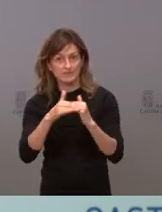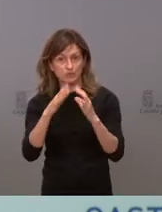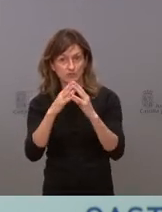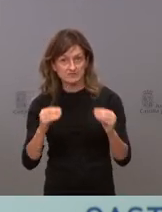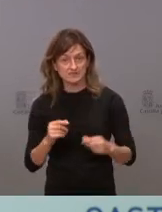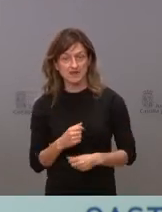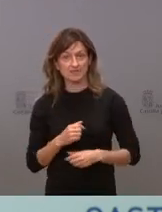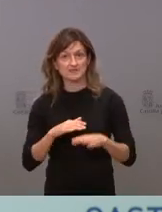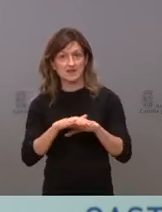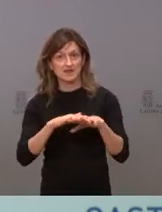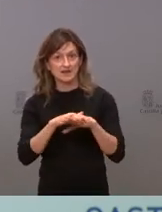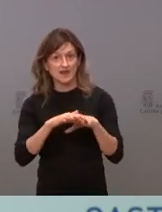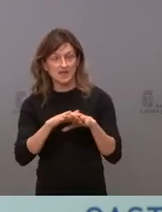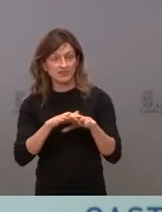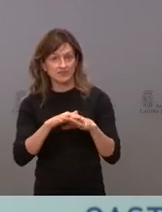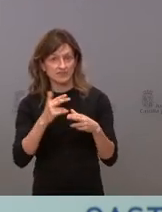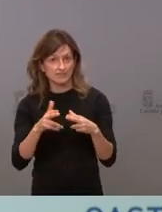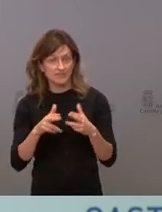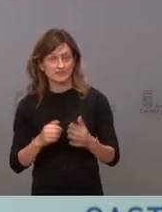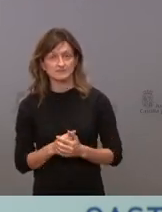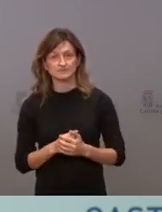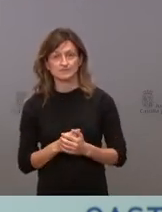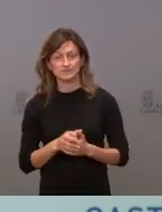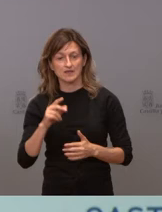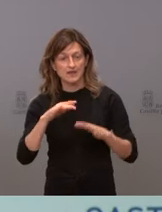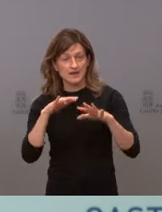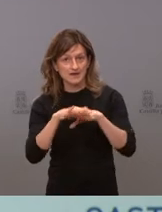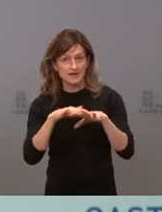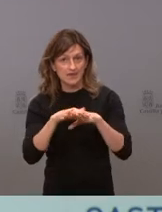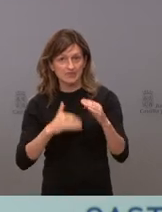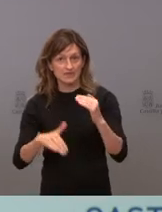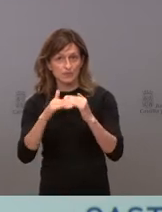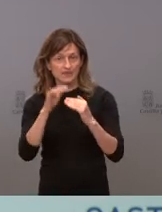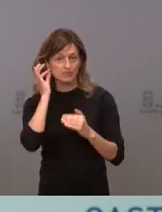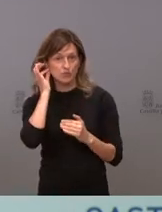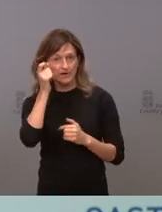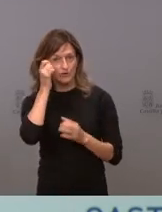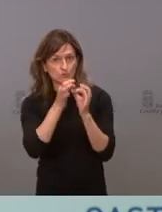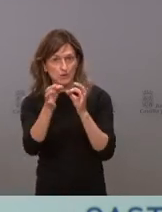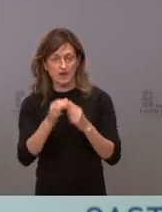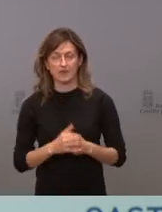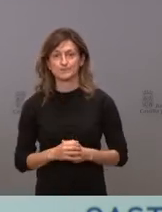la Red de Unidades de Igualdad de las Entidades y la Red de Igualdad de la Mujer Rural.